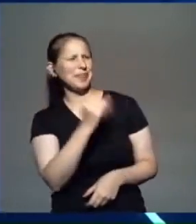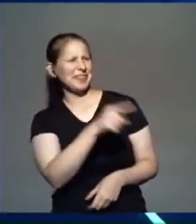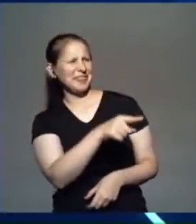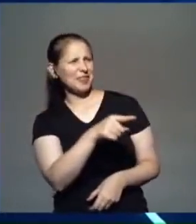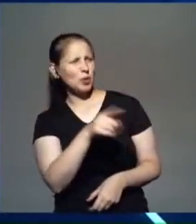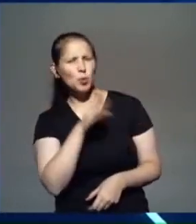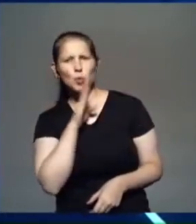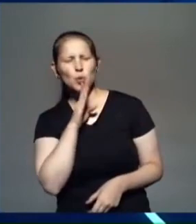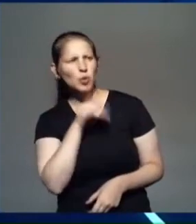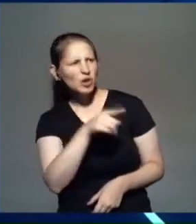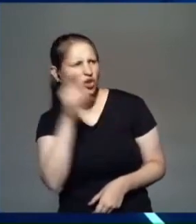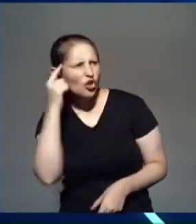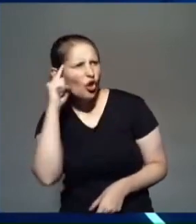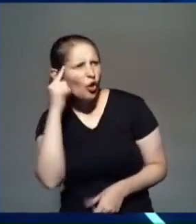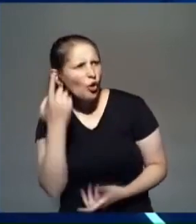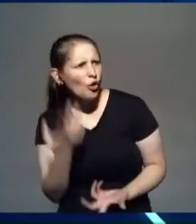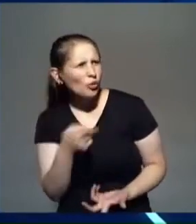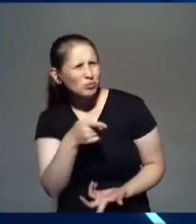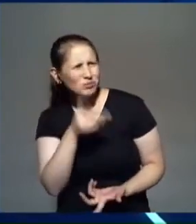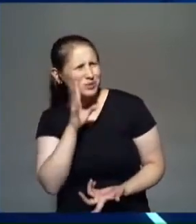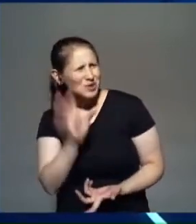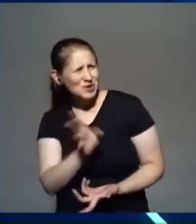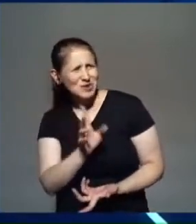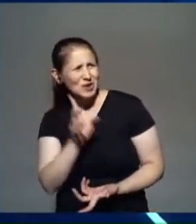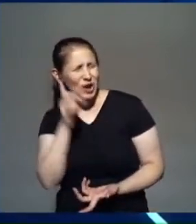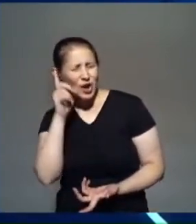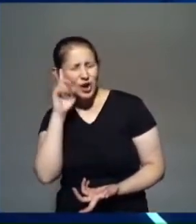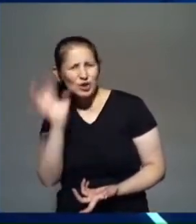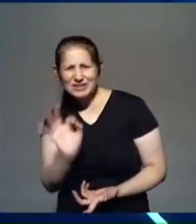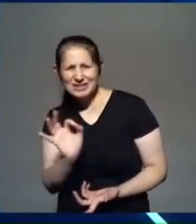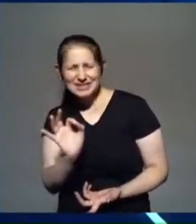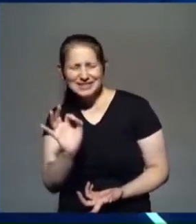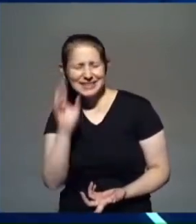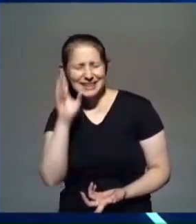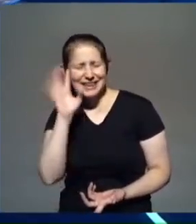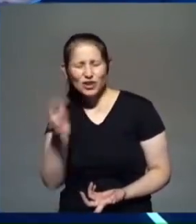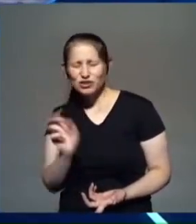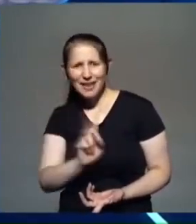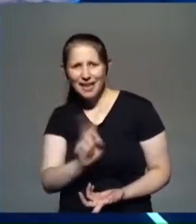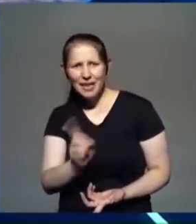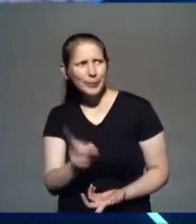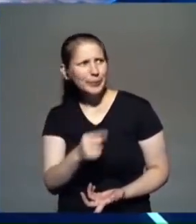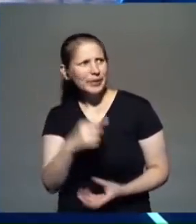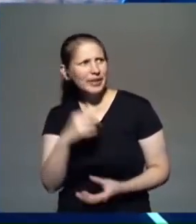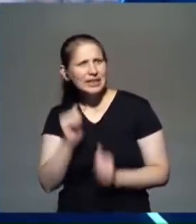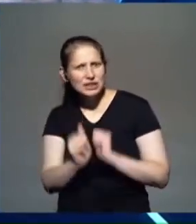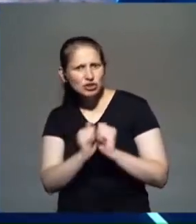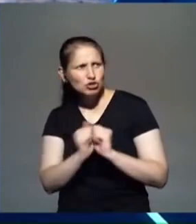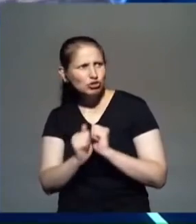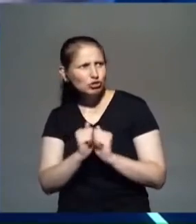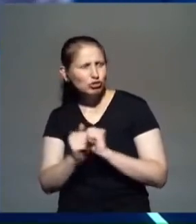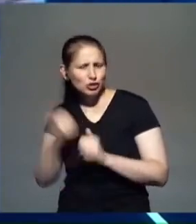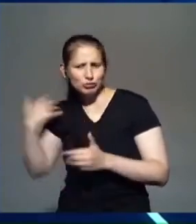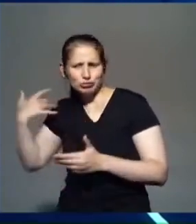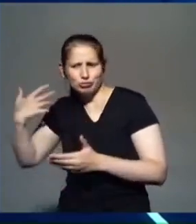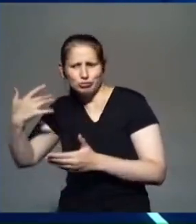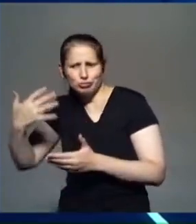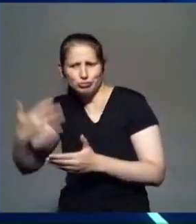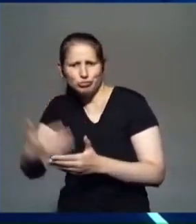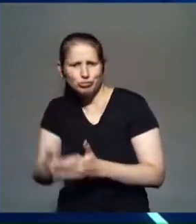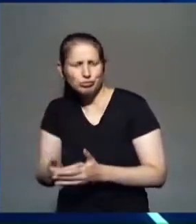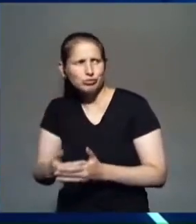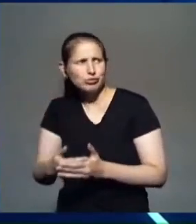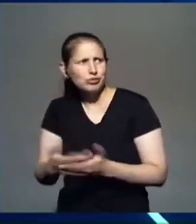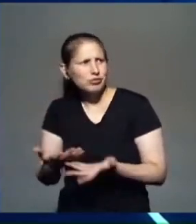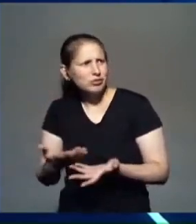la historia? 930 años atrás, lo que yo te expliqué rápidamente. ¿De dónde venís? ¿De